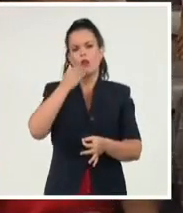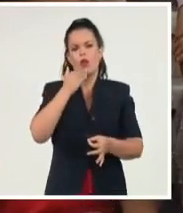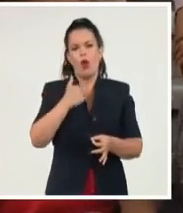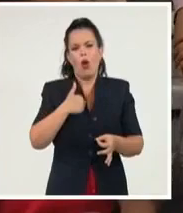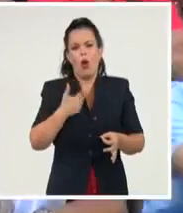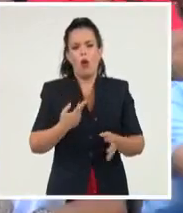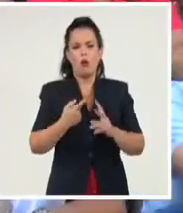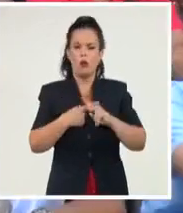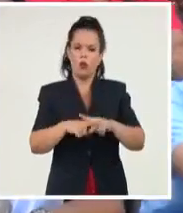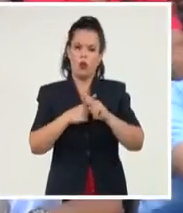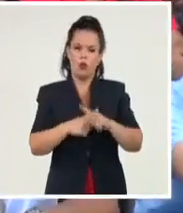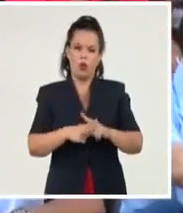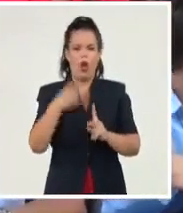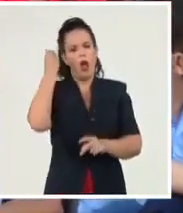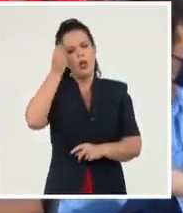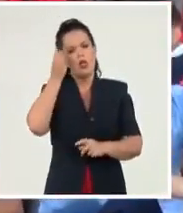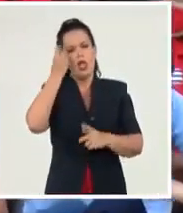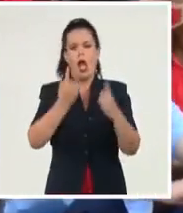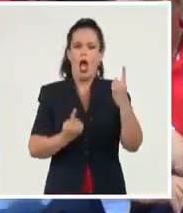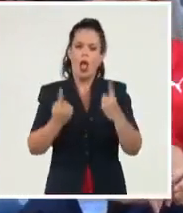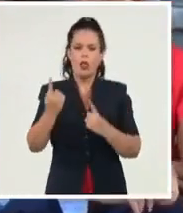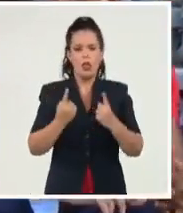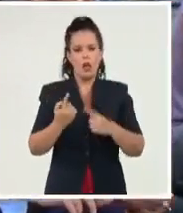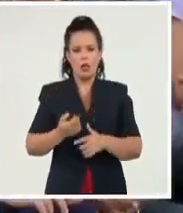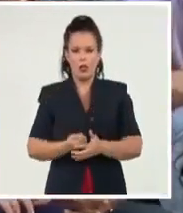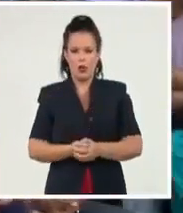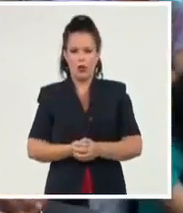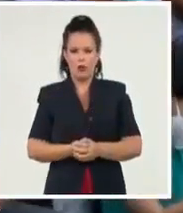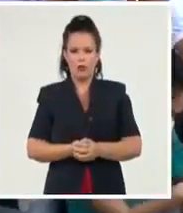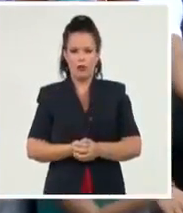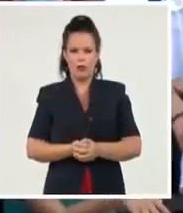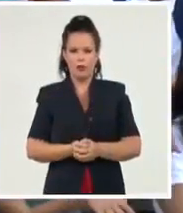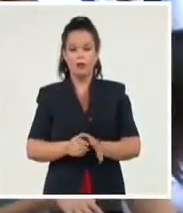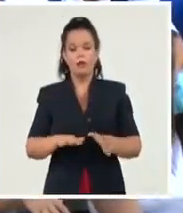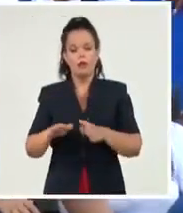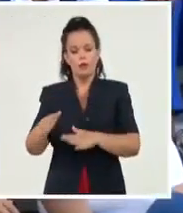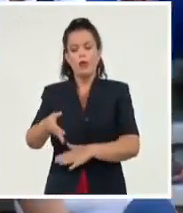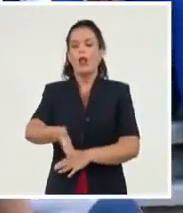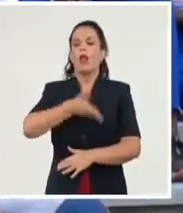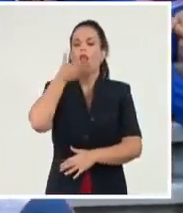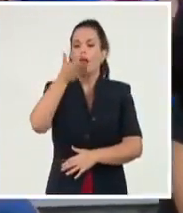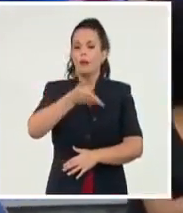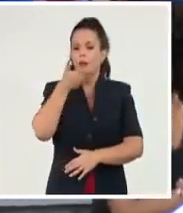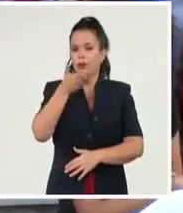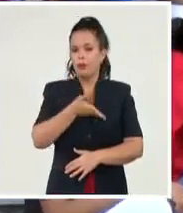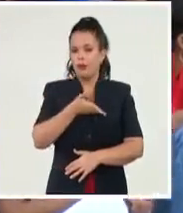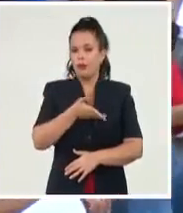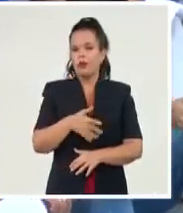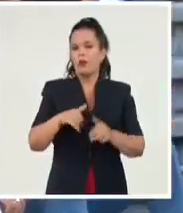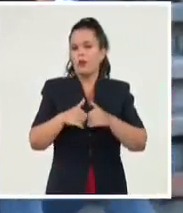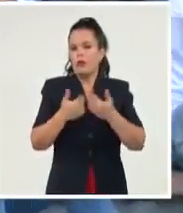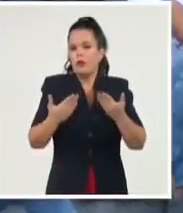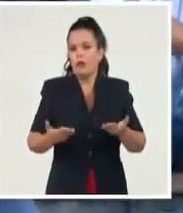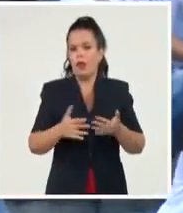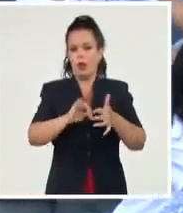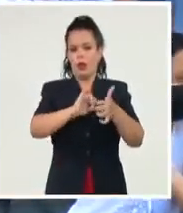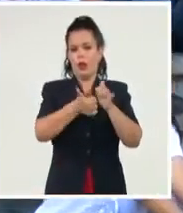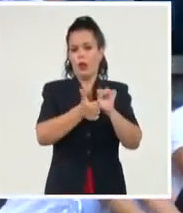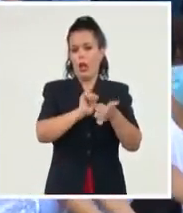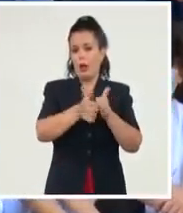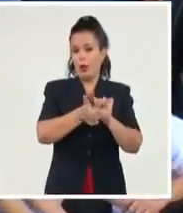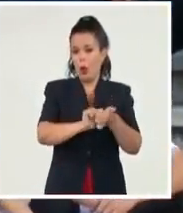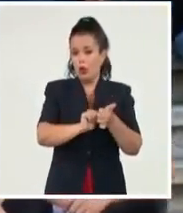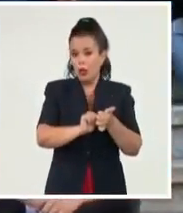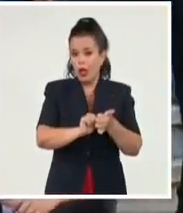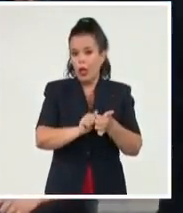alternativa. También dialogaron con el presidente representantes de sectores como el deporte, que tantas alegrías nos han dado por